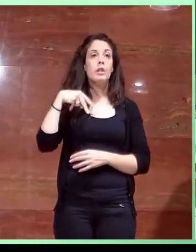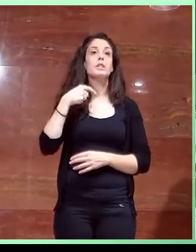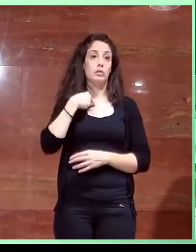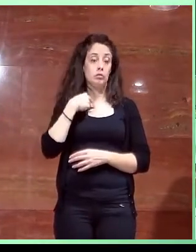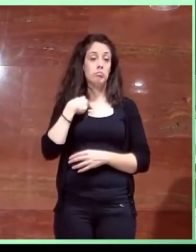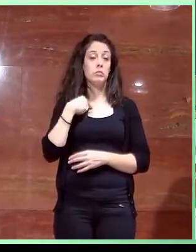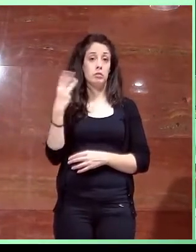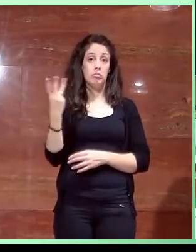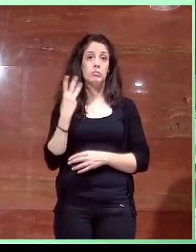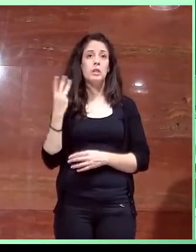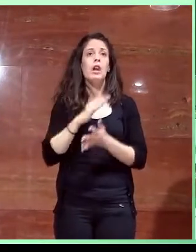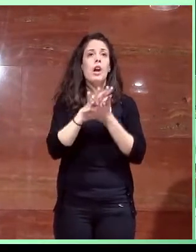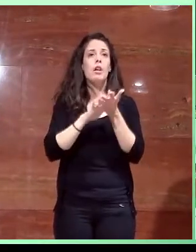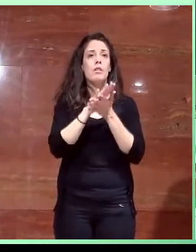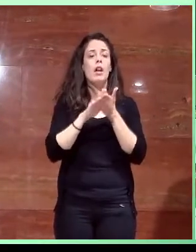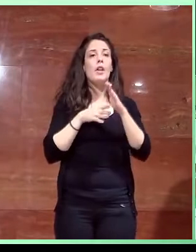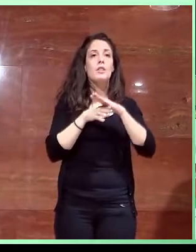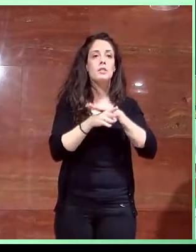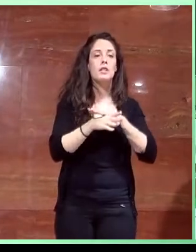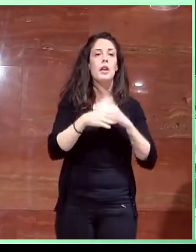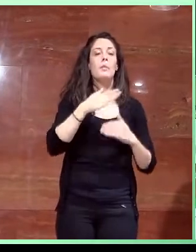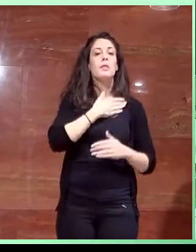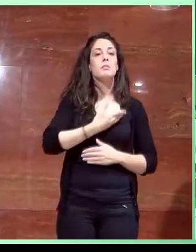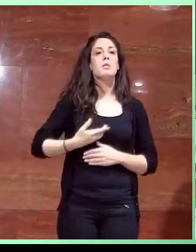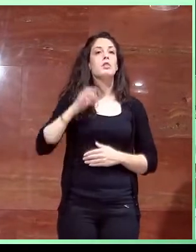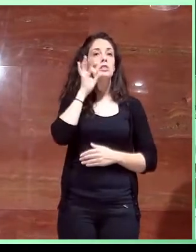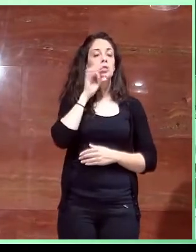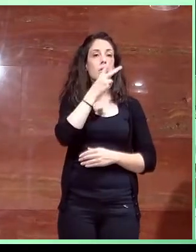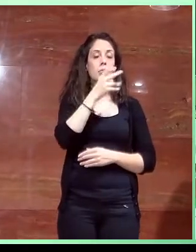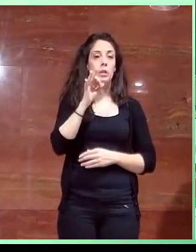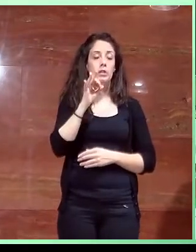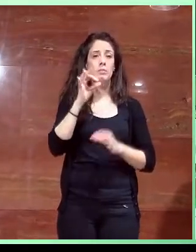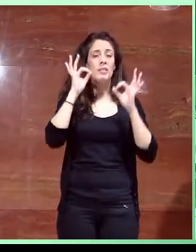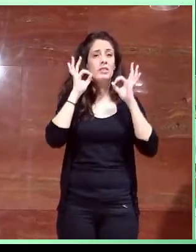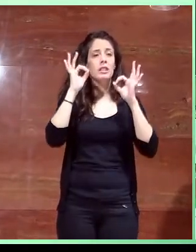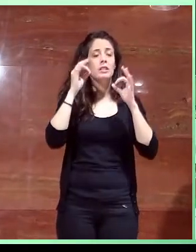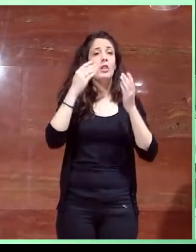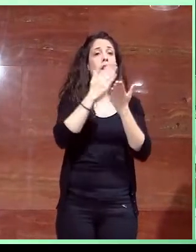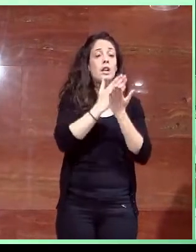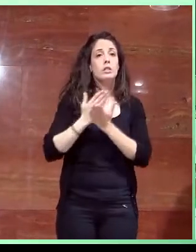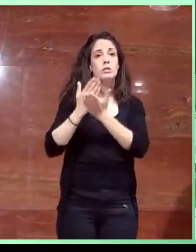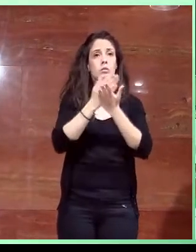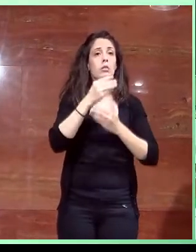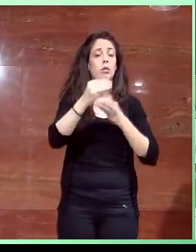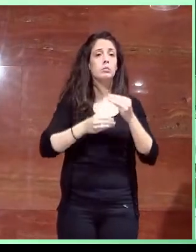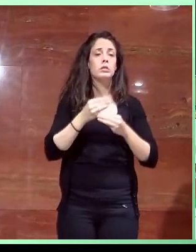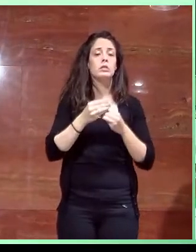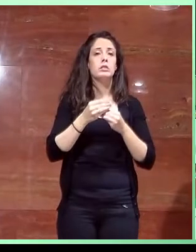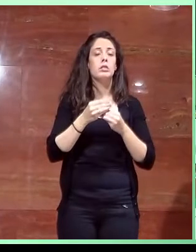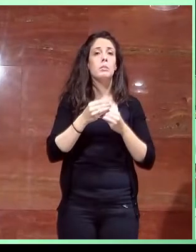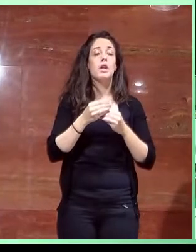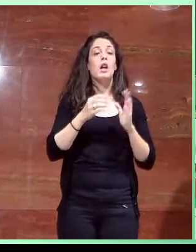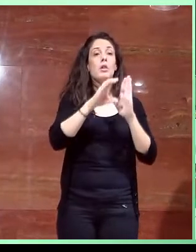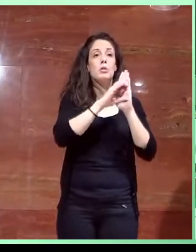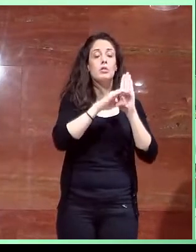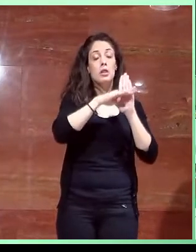vamos a hablar sobre accesibilidad en el patrimonio del siglo XX, en concreto del estudio que hemos realizado para mejorar las condiciones de